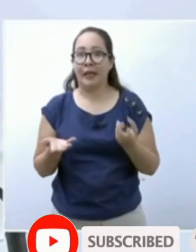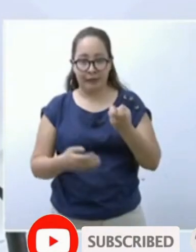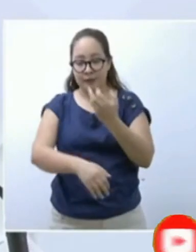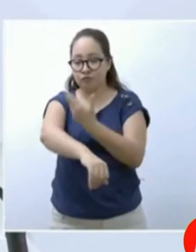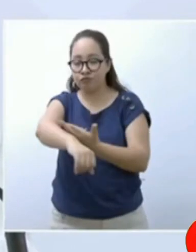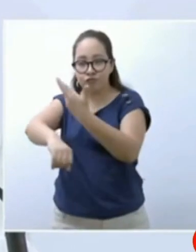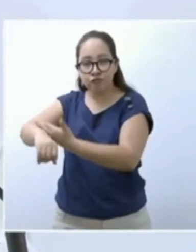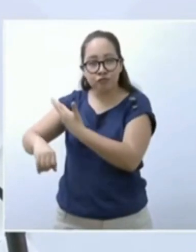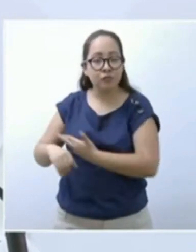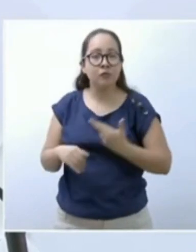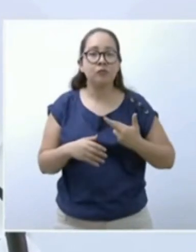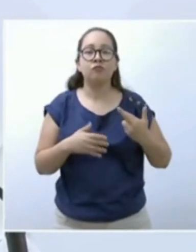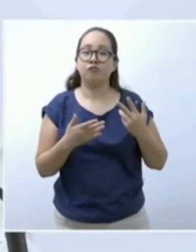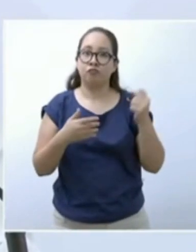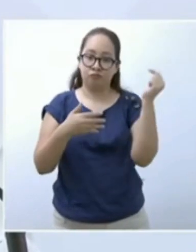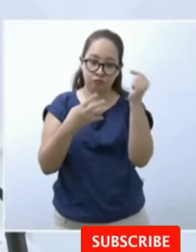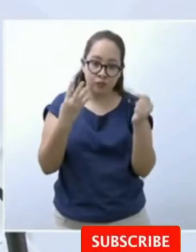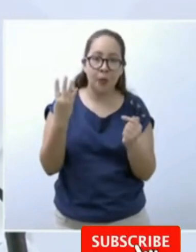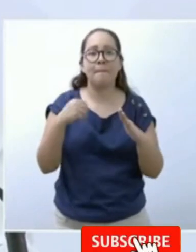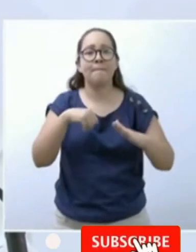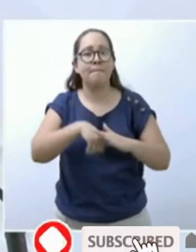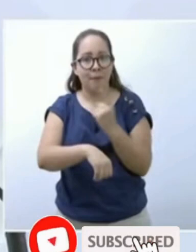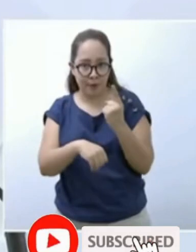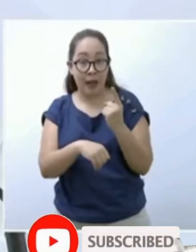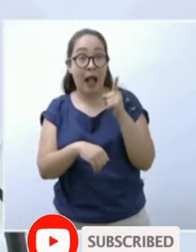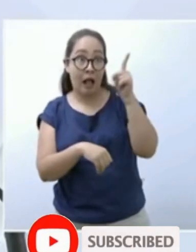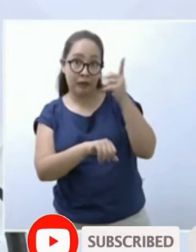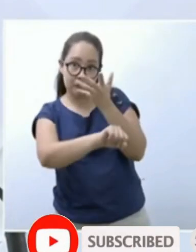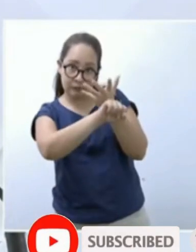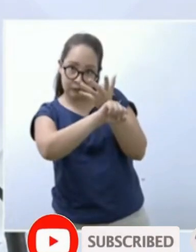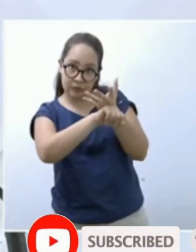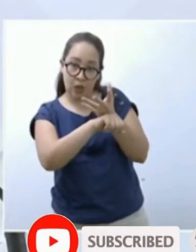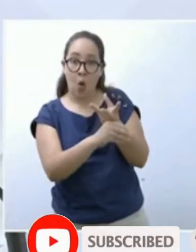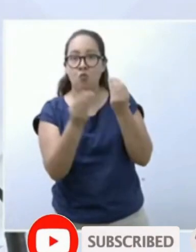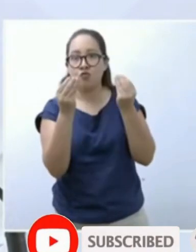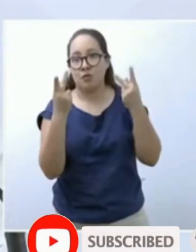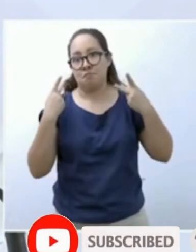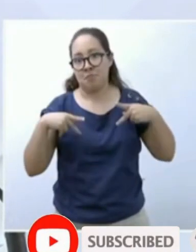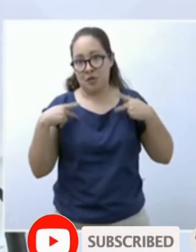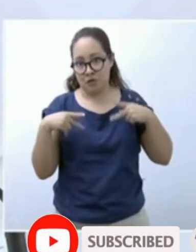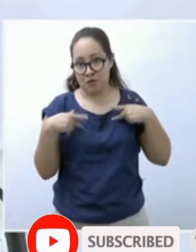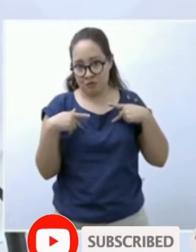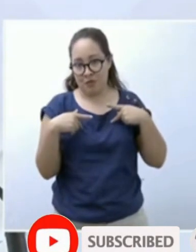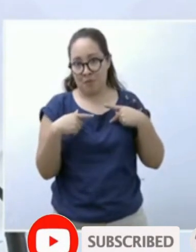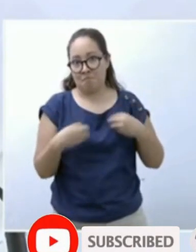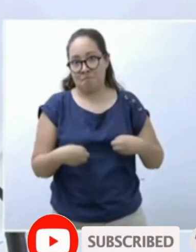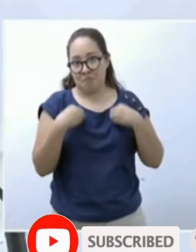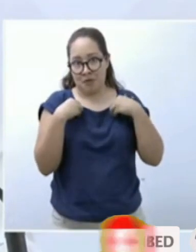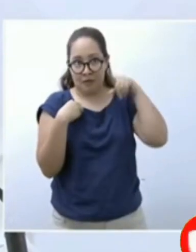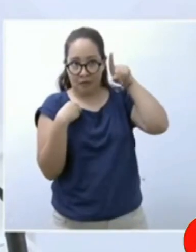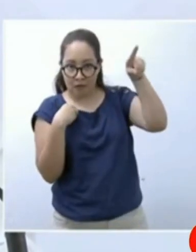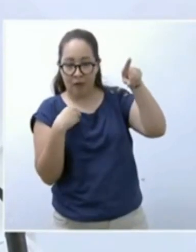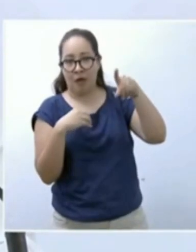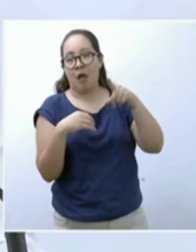tenemos muchos compatriotas allá en Estados Unidos. Desde aquí un abrazo a todos